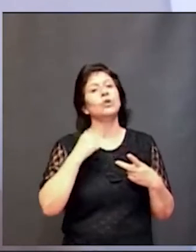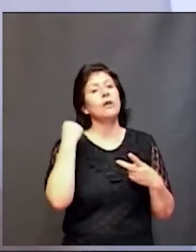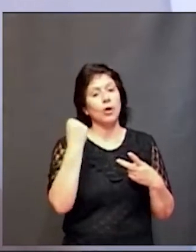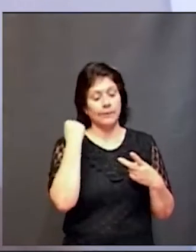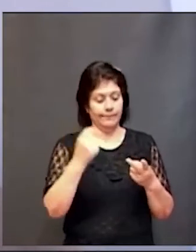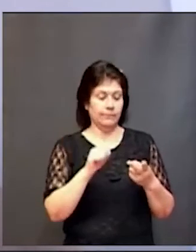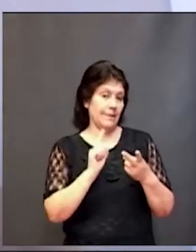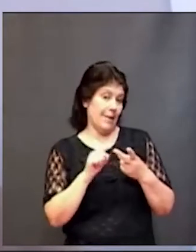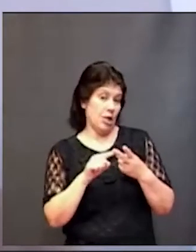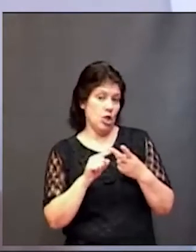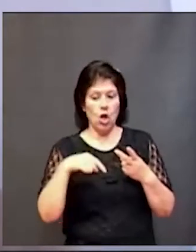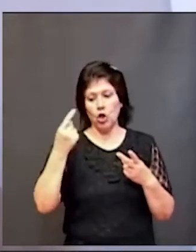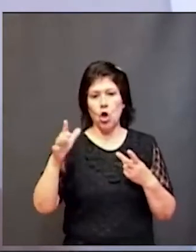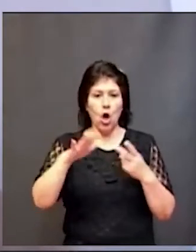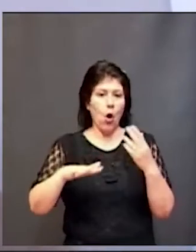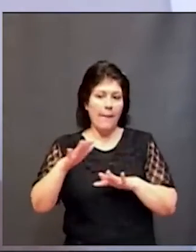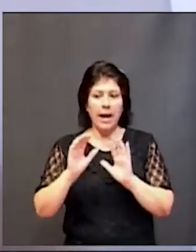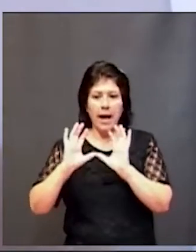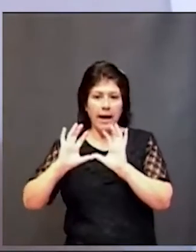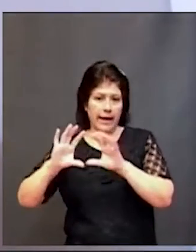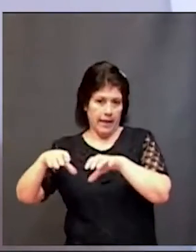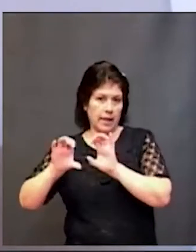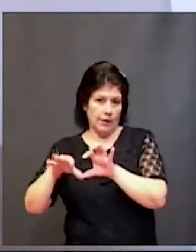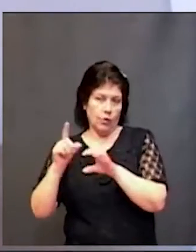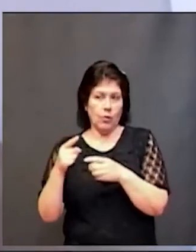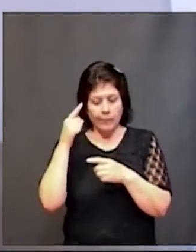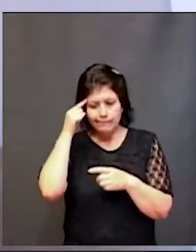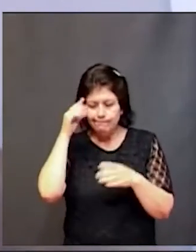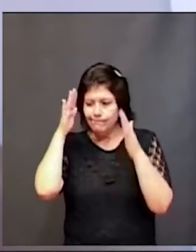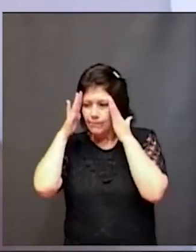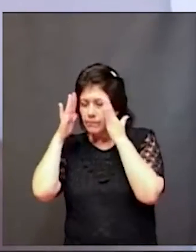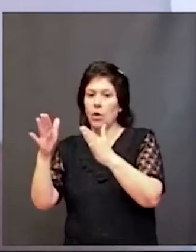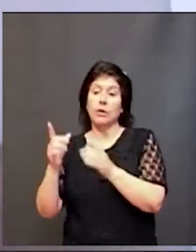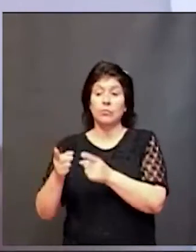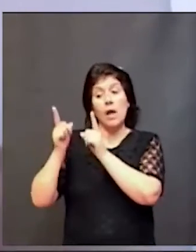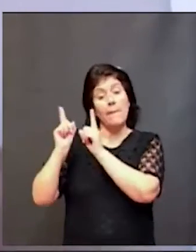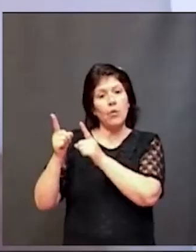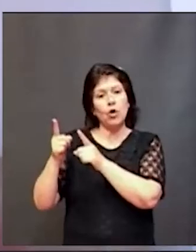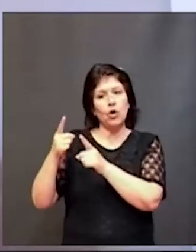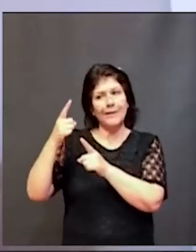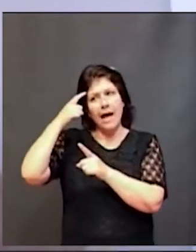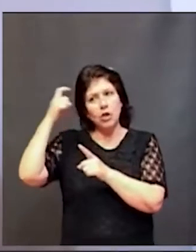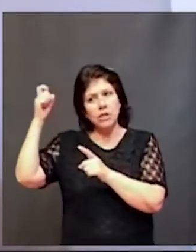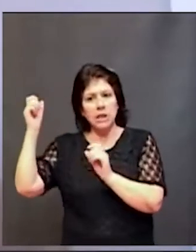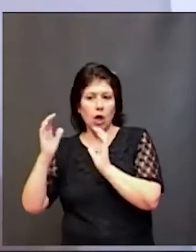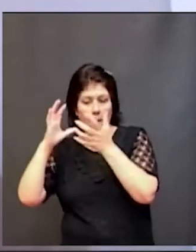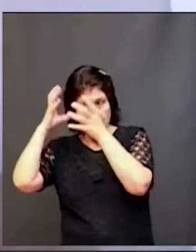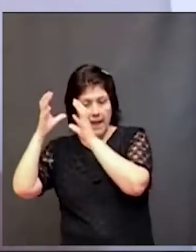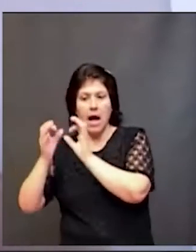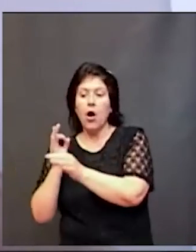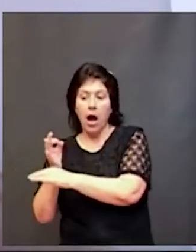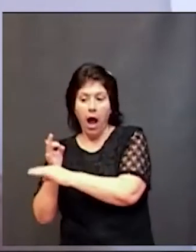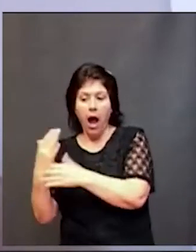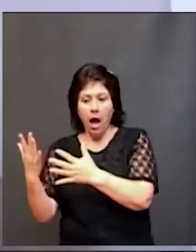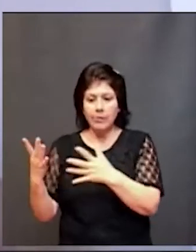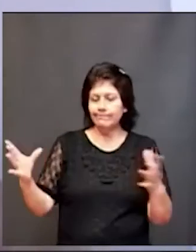tiempo buscar espacios de estimulación ya sea cognitiva que puede ser con una maestra una psicopedagoga si es lenguaje una